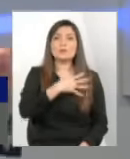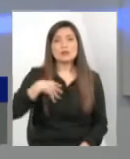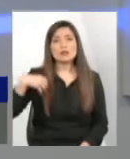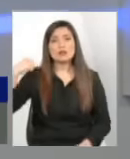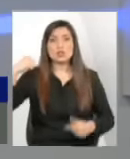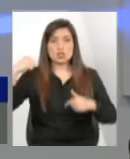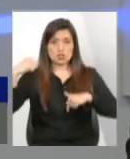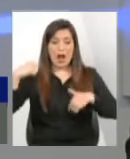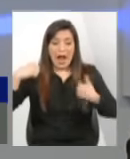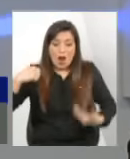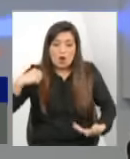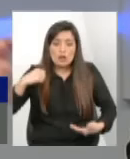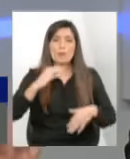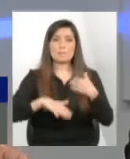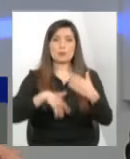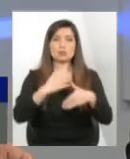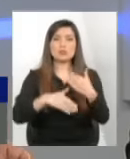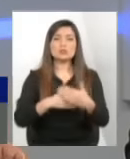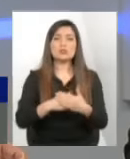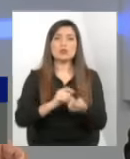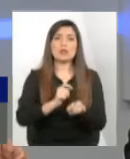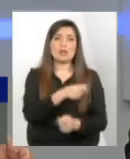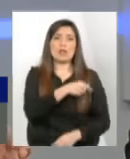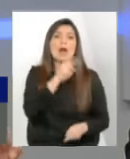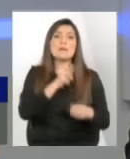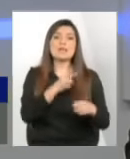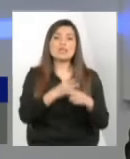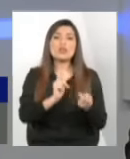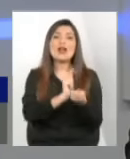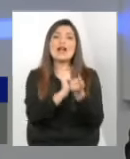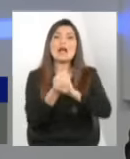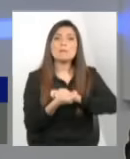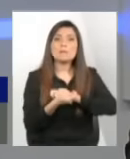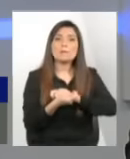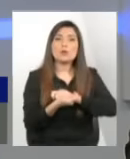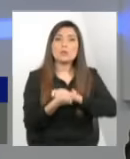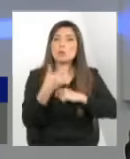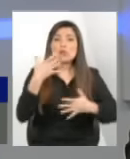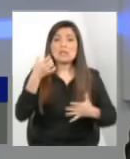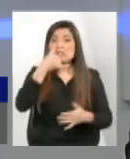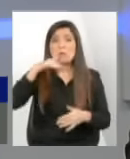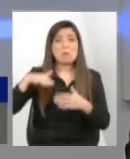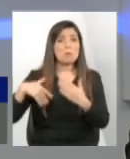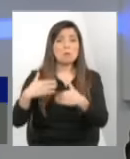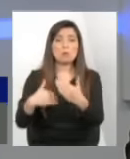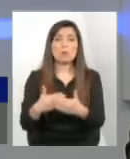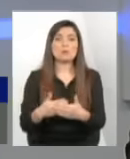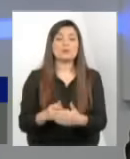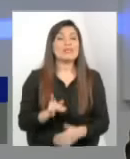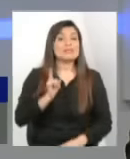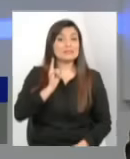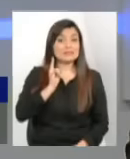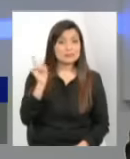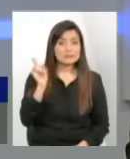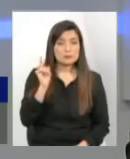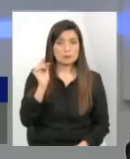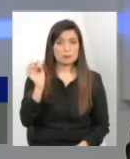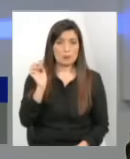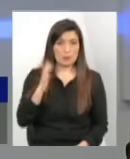proceso de cambio de apellido por gracia porque si él hubiera ejercido el sistema de